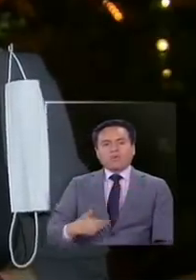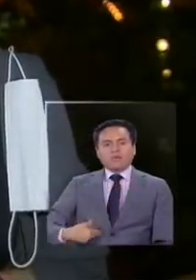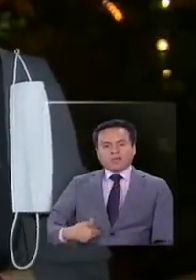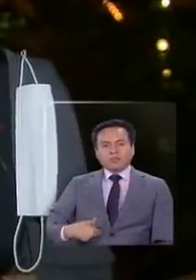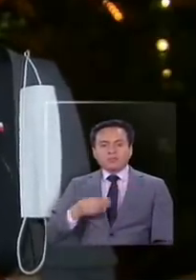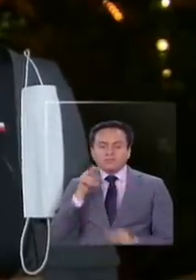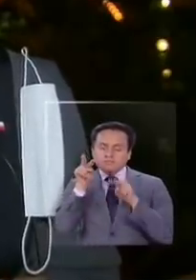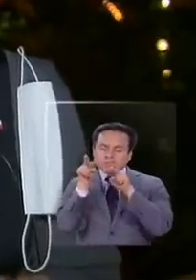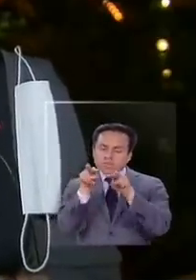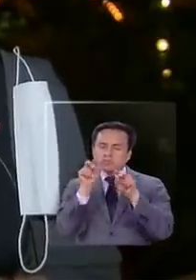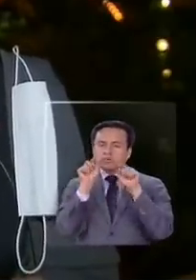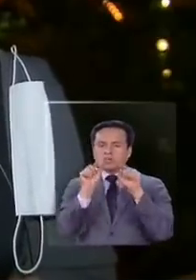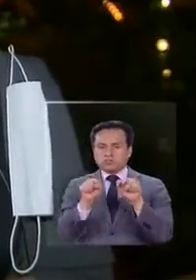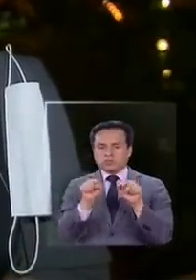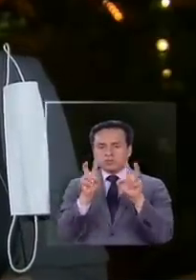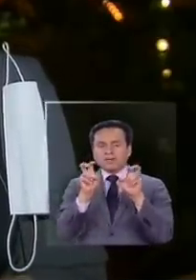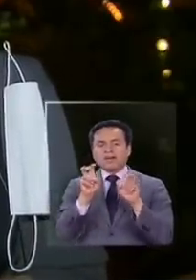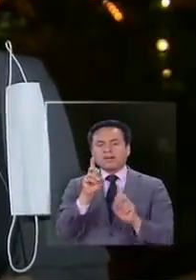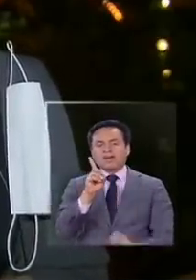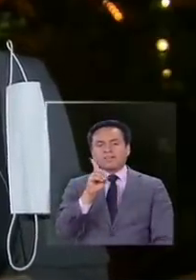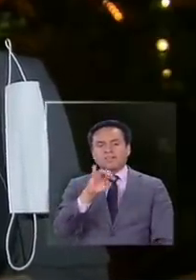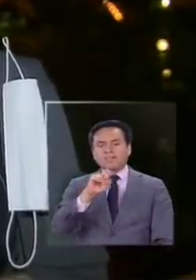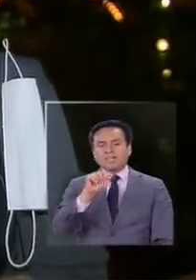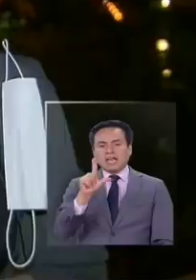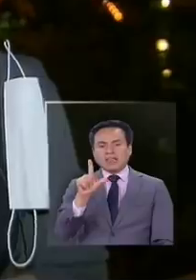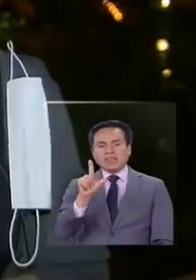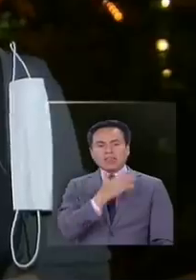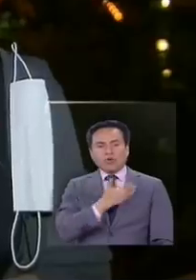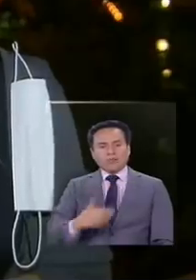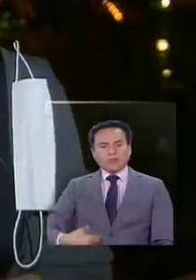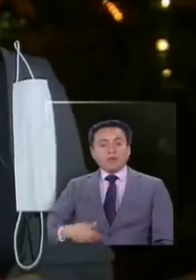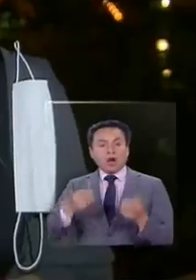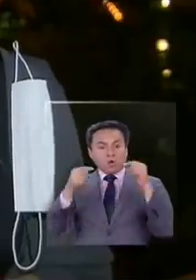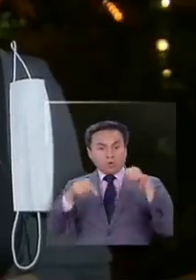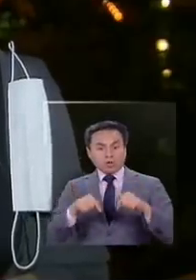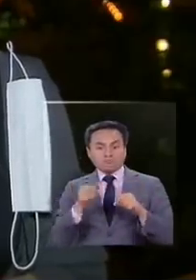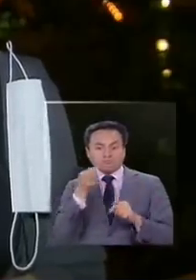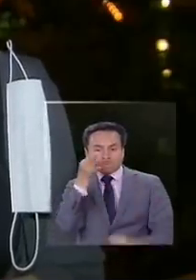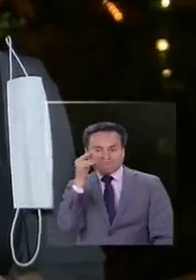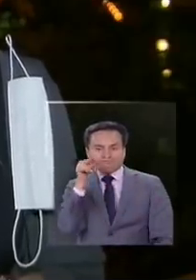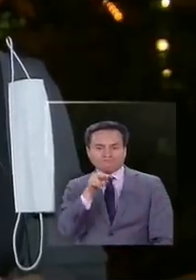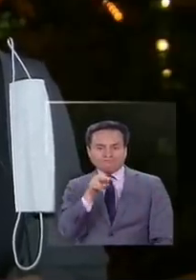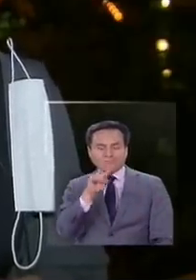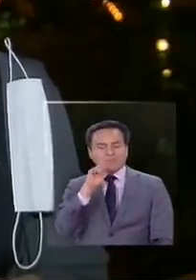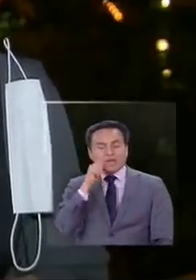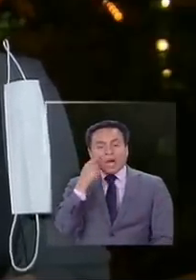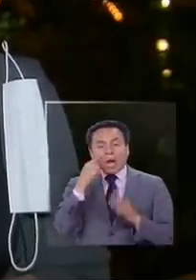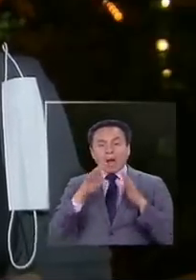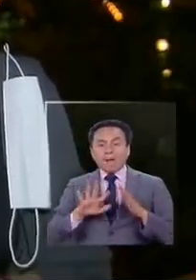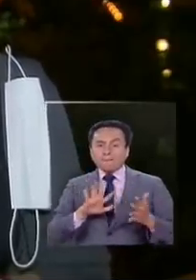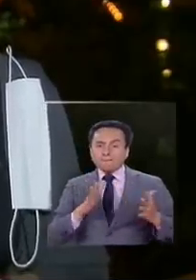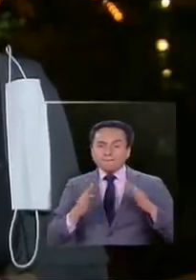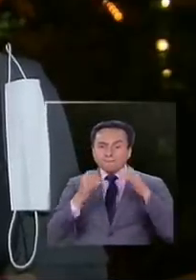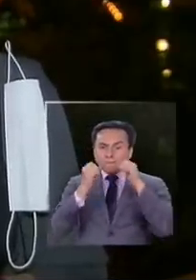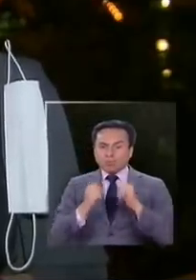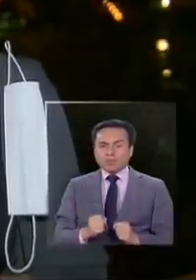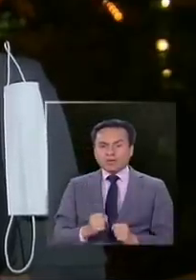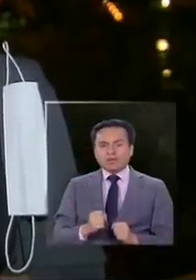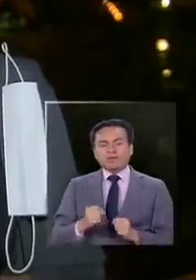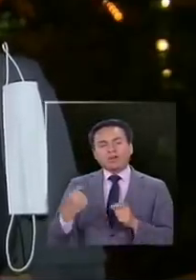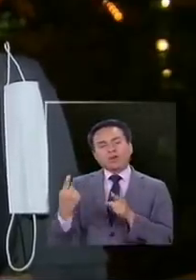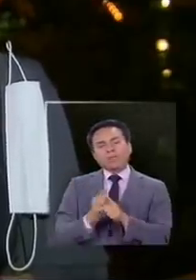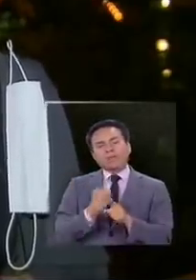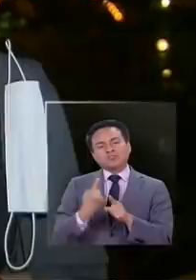está mirando eso, el área digital del gobierno. Y es una posibilidad. Pero son